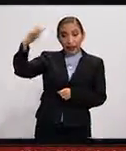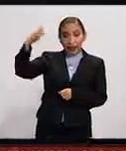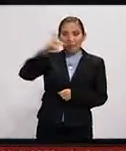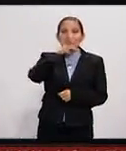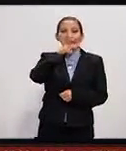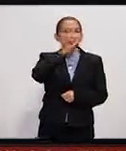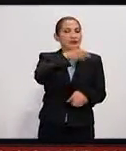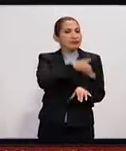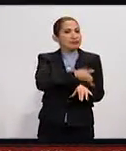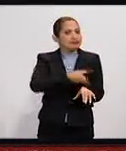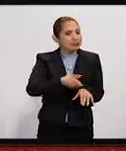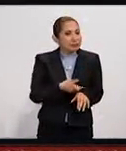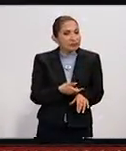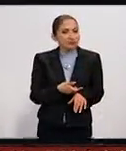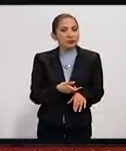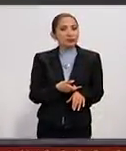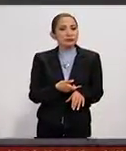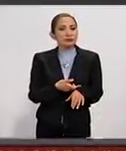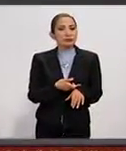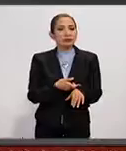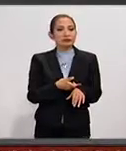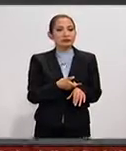padres de familia, los…